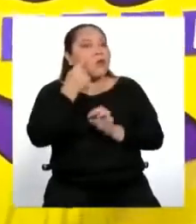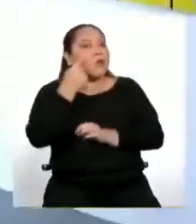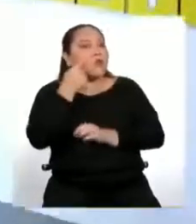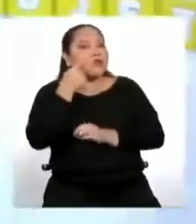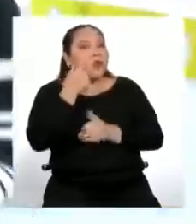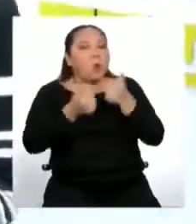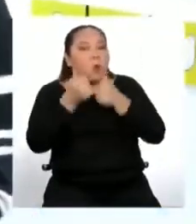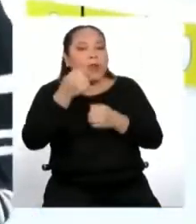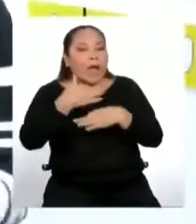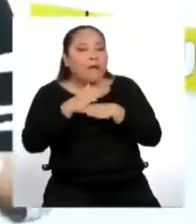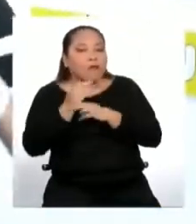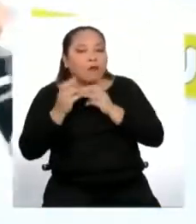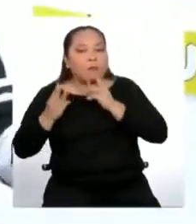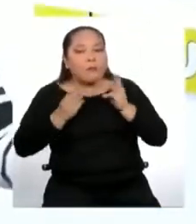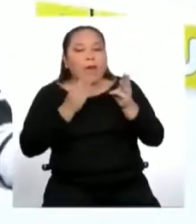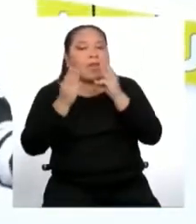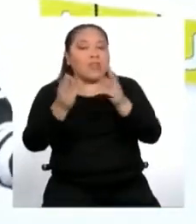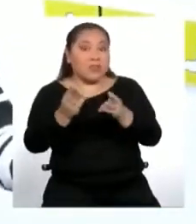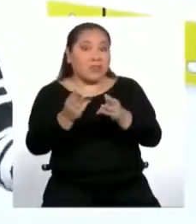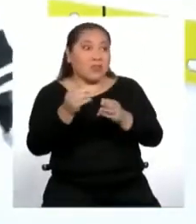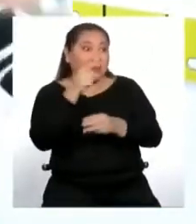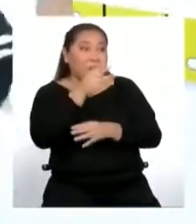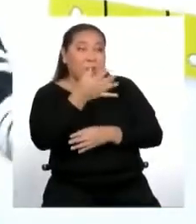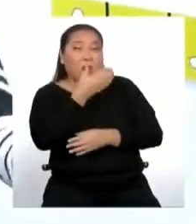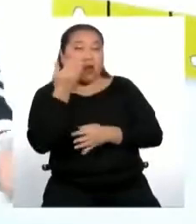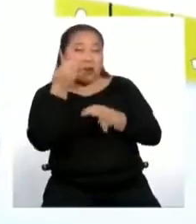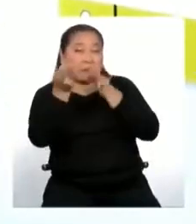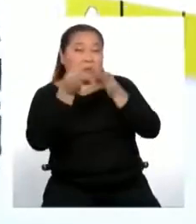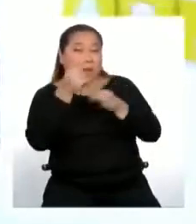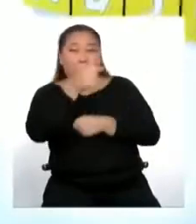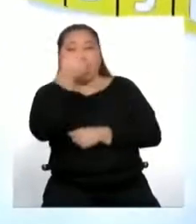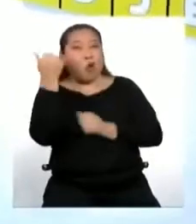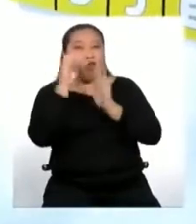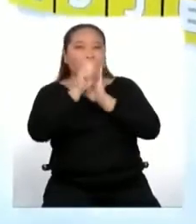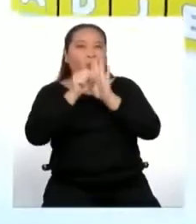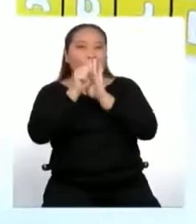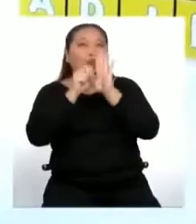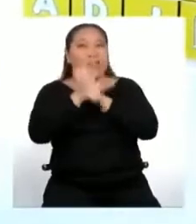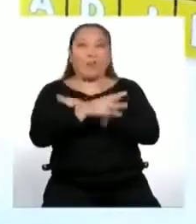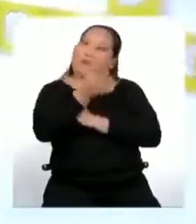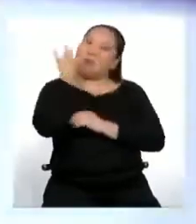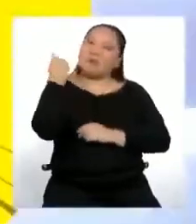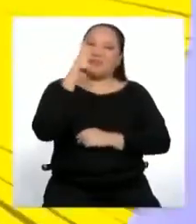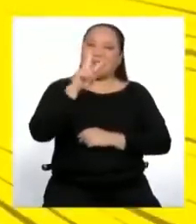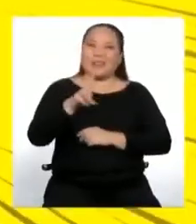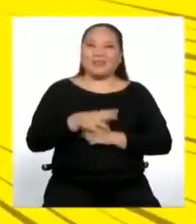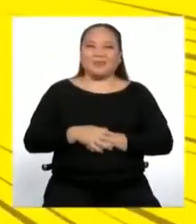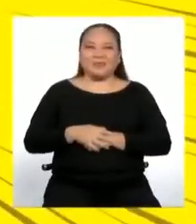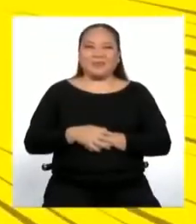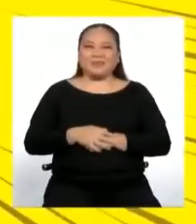en el que nos comunicamos. ¿Y qué te parece si mejor les explicamos todo esto a los chicos en el siguiente video? Me parece genial. ¡Vamos a verlo!